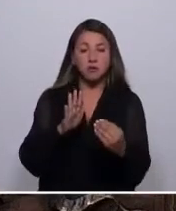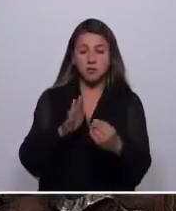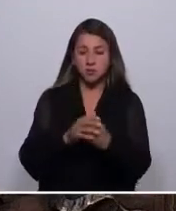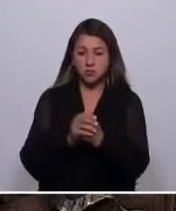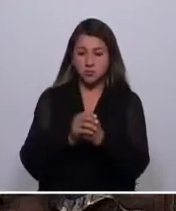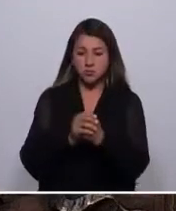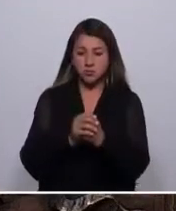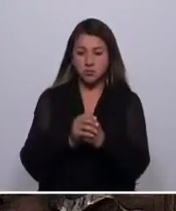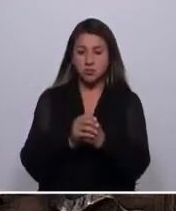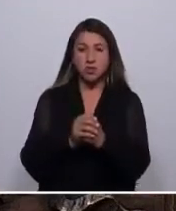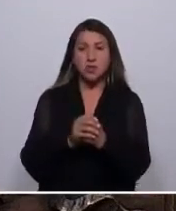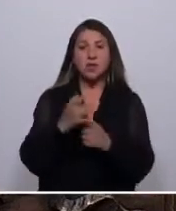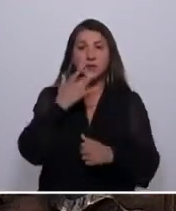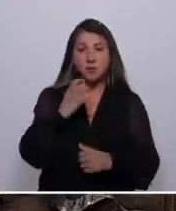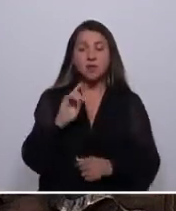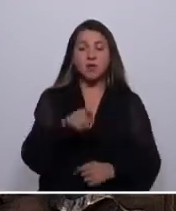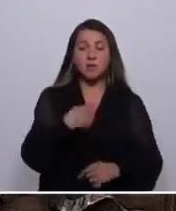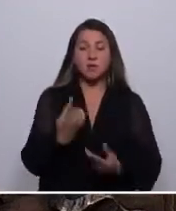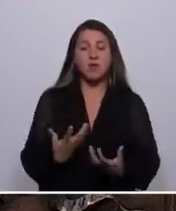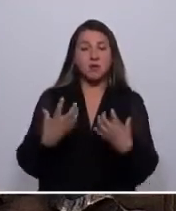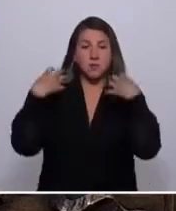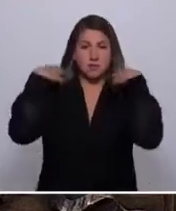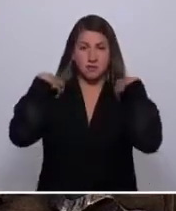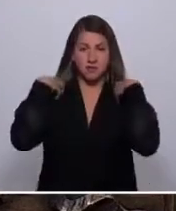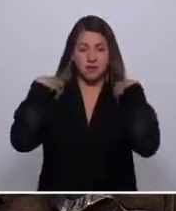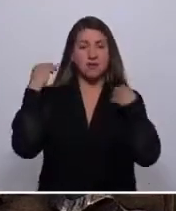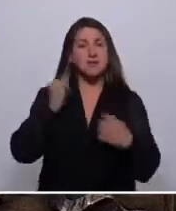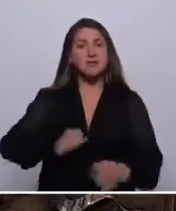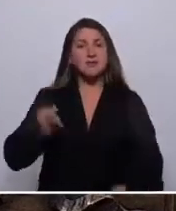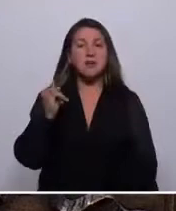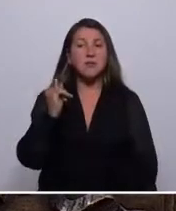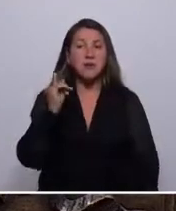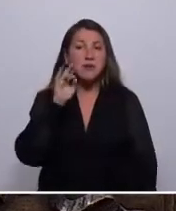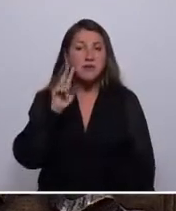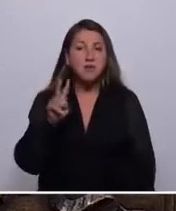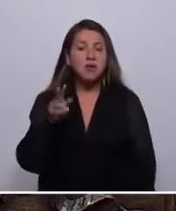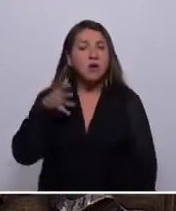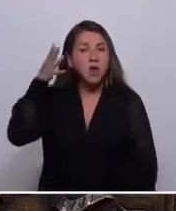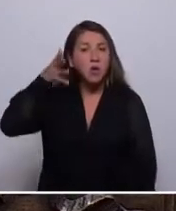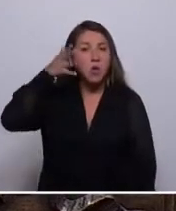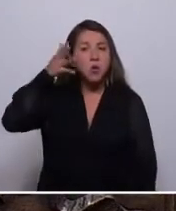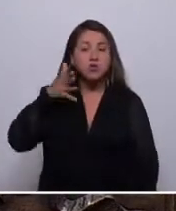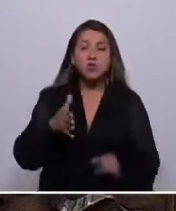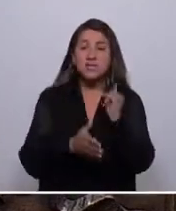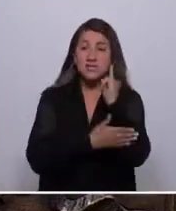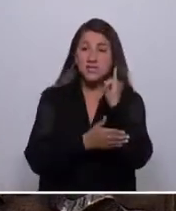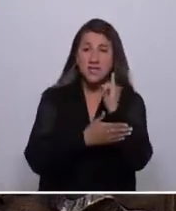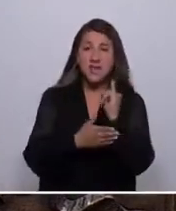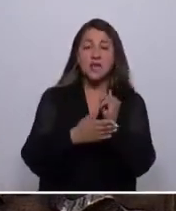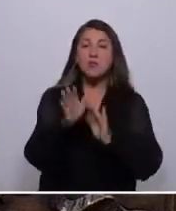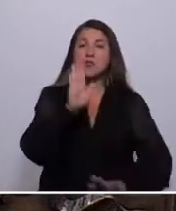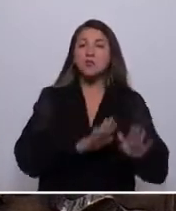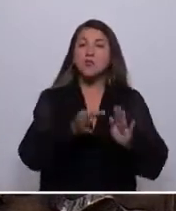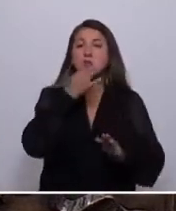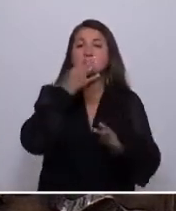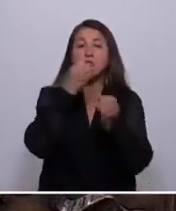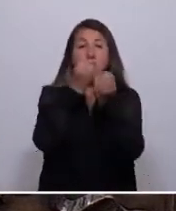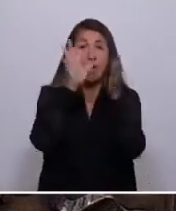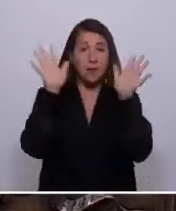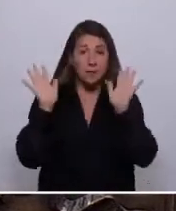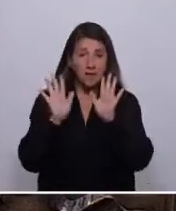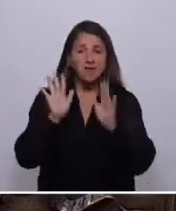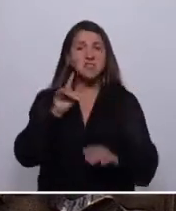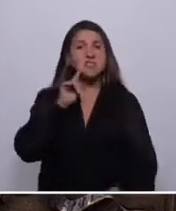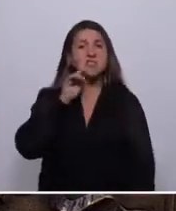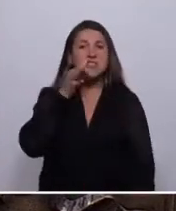Porque es nuestra responsabilidad. Cada vez que escucho un discurso de izquierda sobre la protección del medio ambiente, se